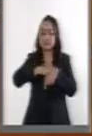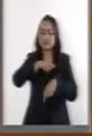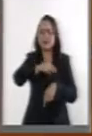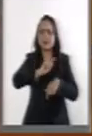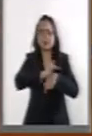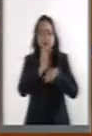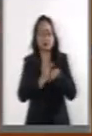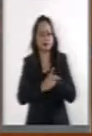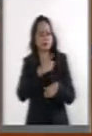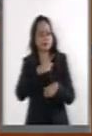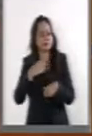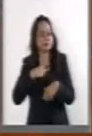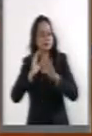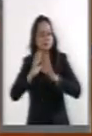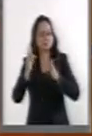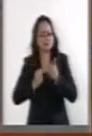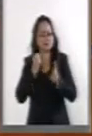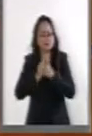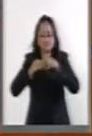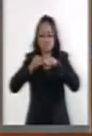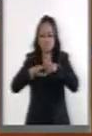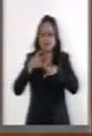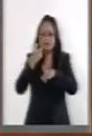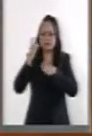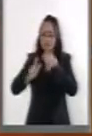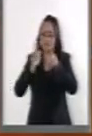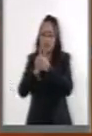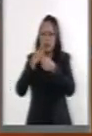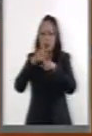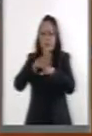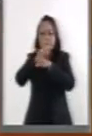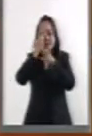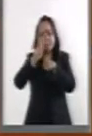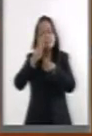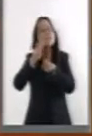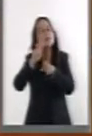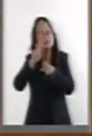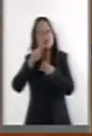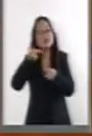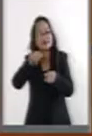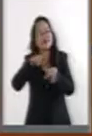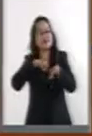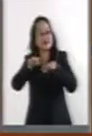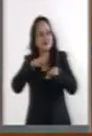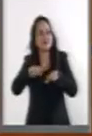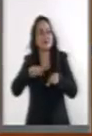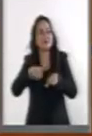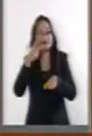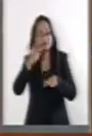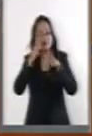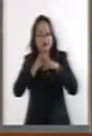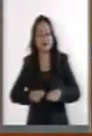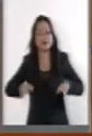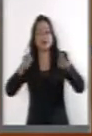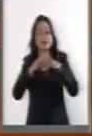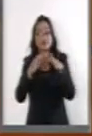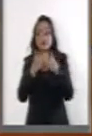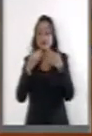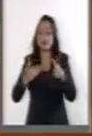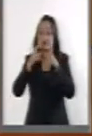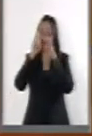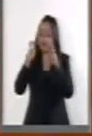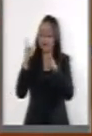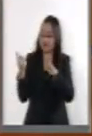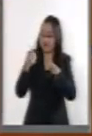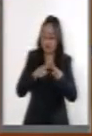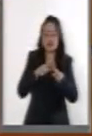promulgar estas reformas en materia laboral. De ese tamaño es la relevancia del tema que hoy nos ocupa y por lo